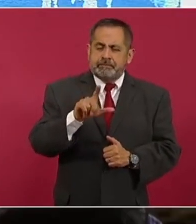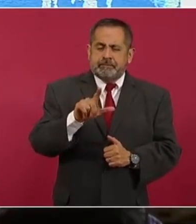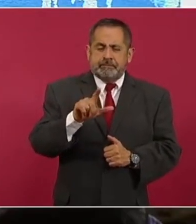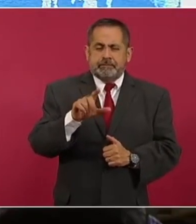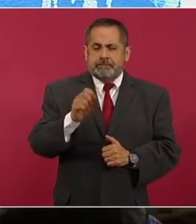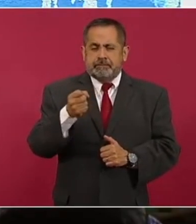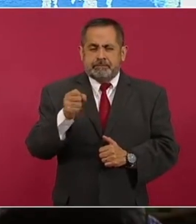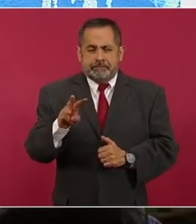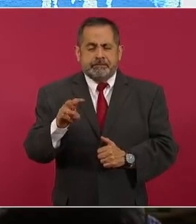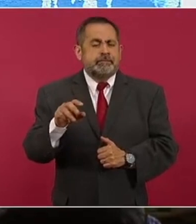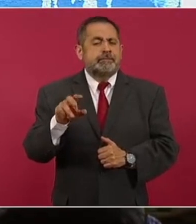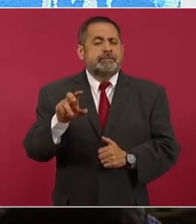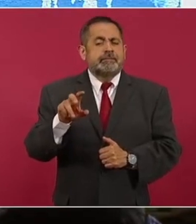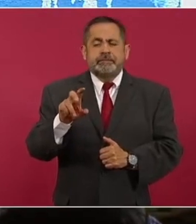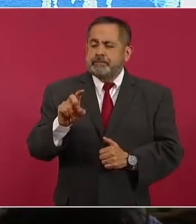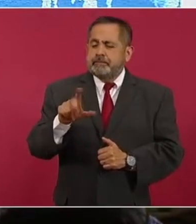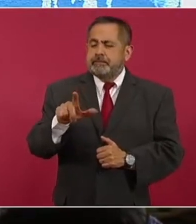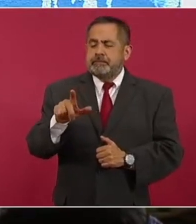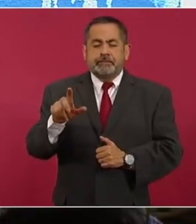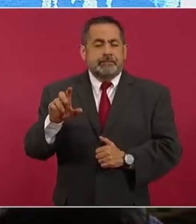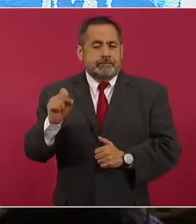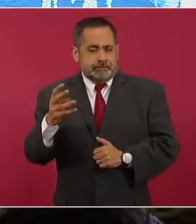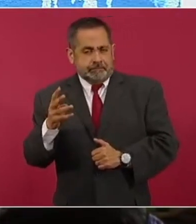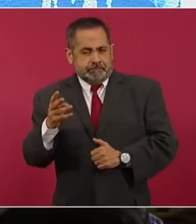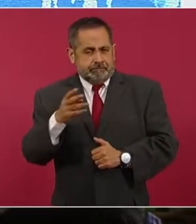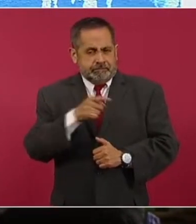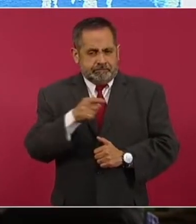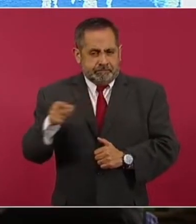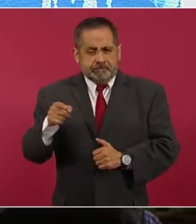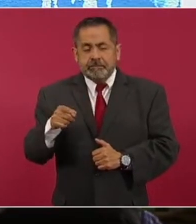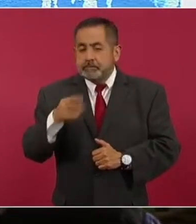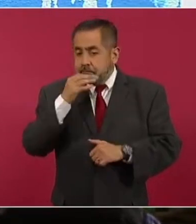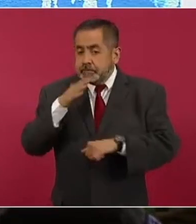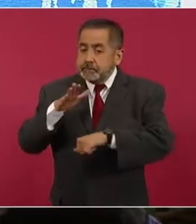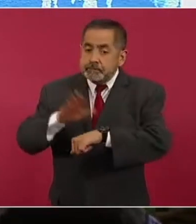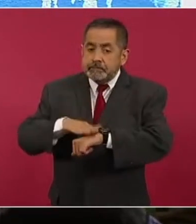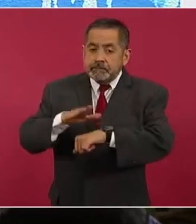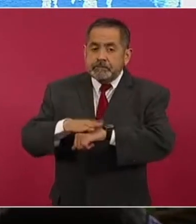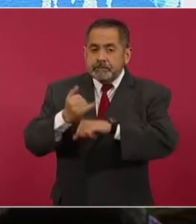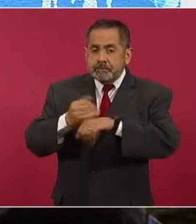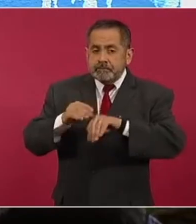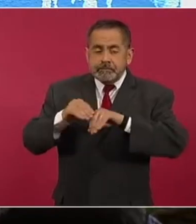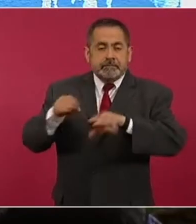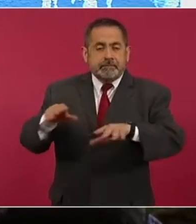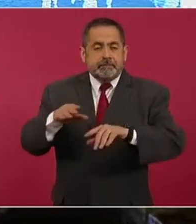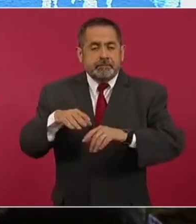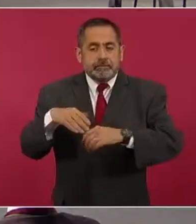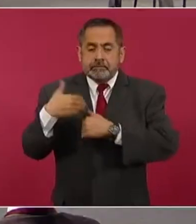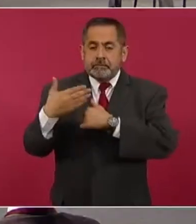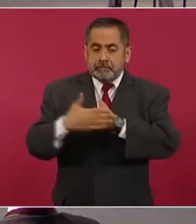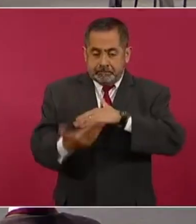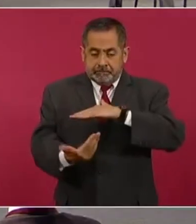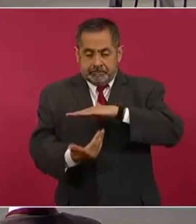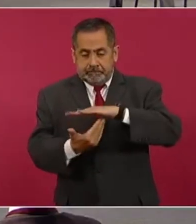3763 y 3764 se les informa que la mesa